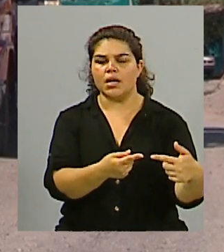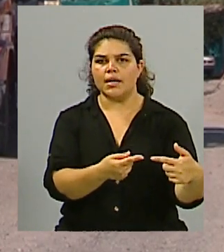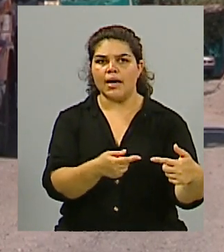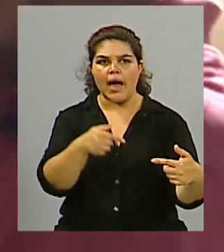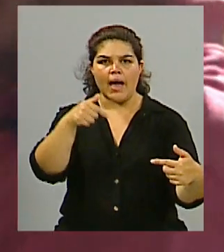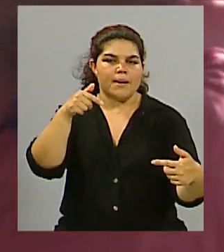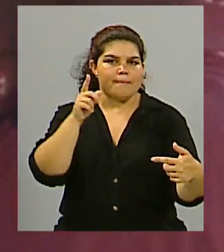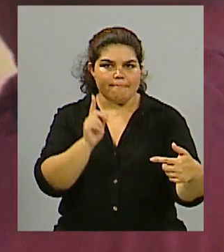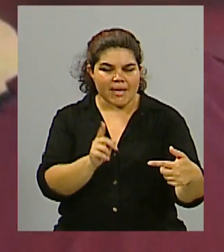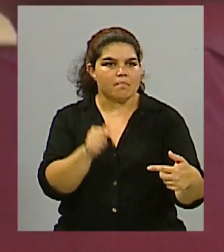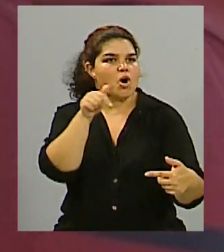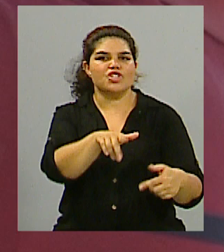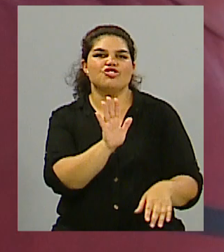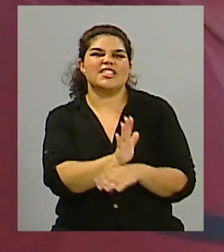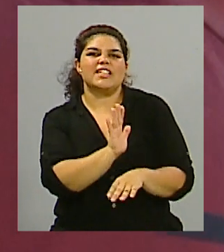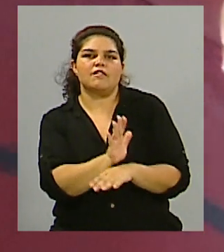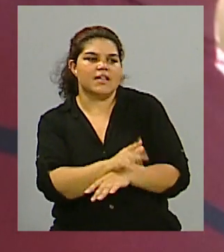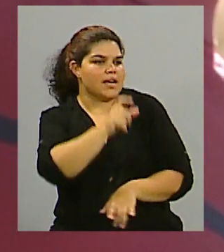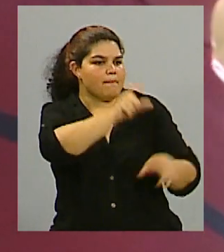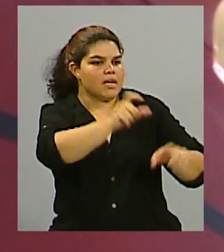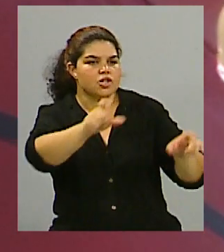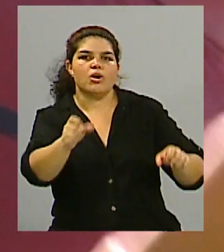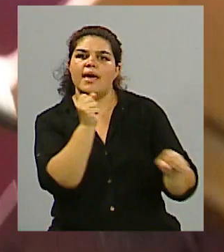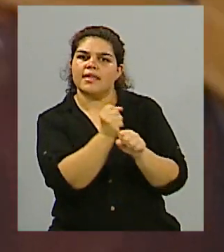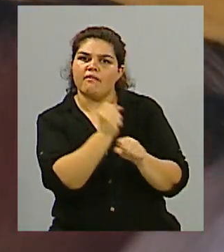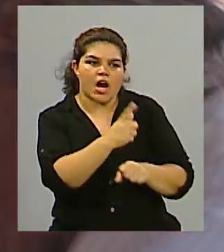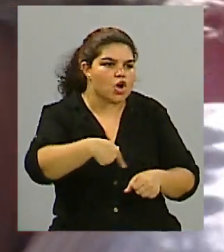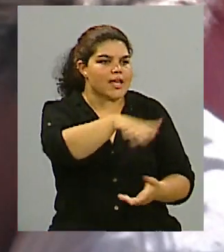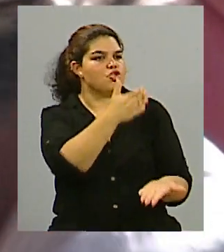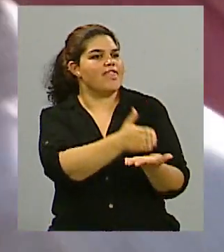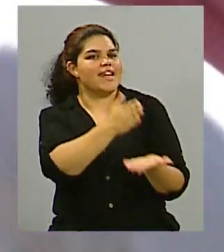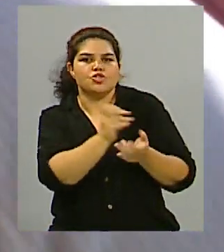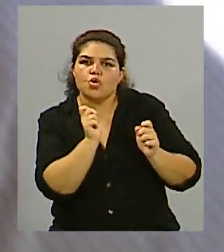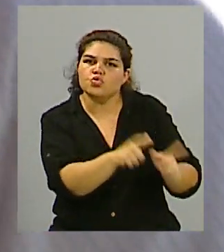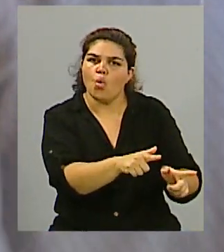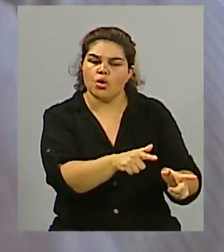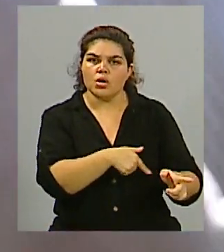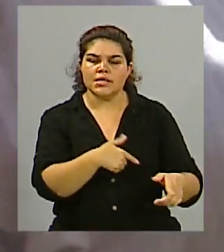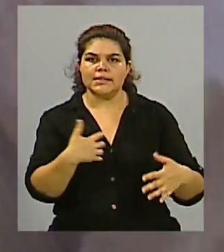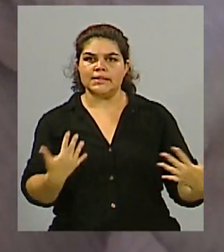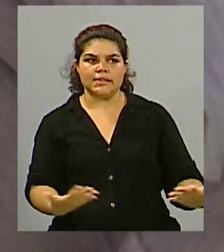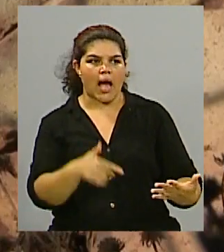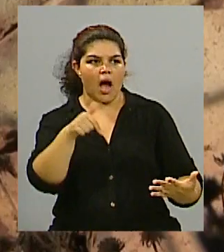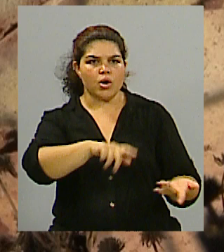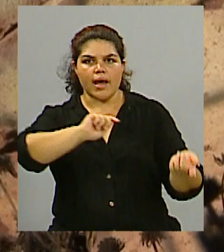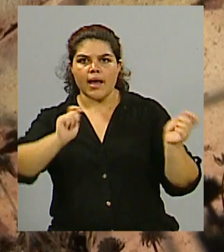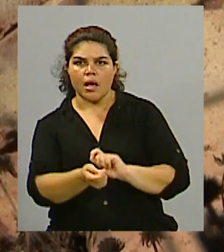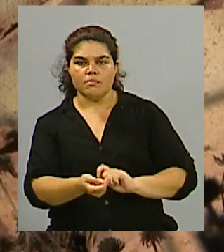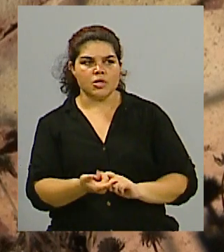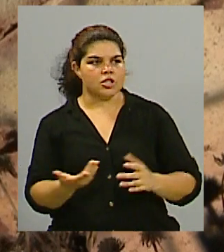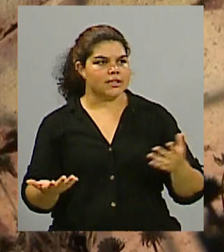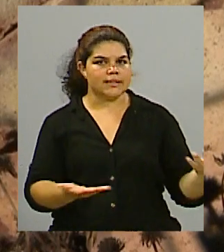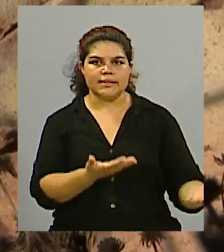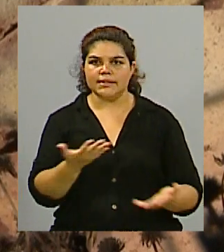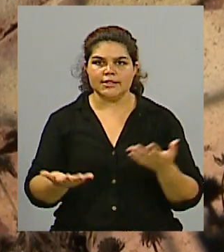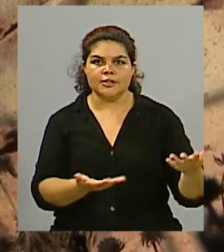hechos ganados, y es una realidad, es compromiso ahora de cada uno de los empresarios, lamentablemente, ojalá que todos